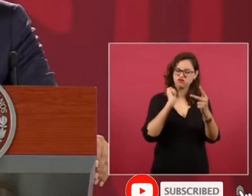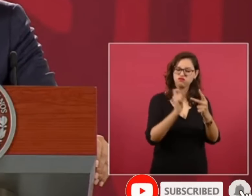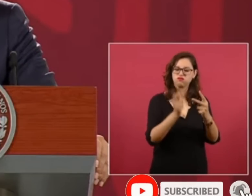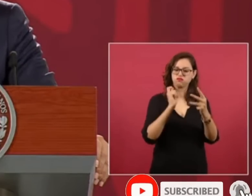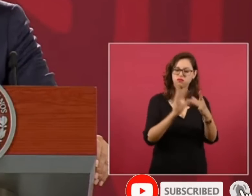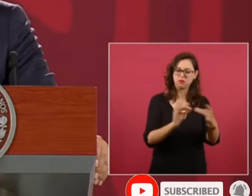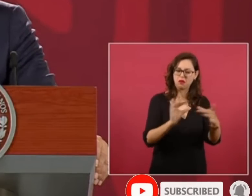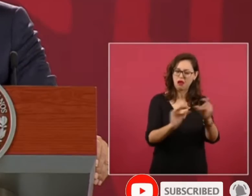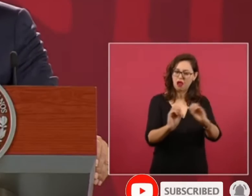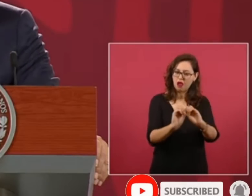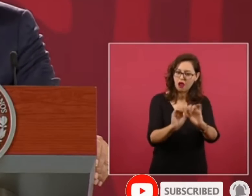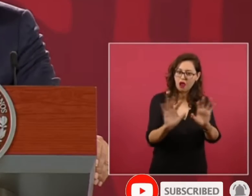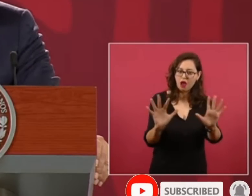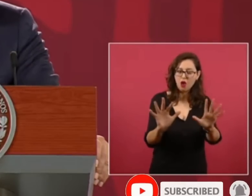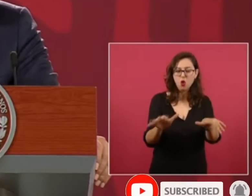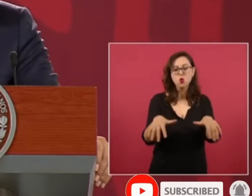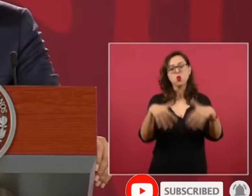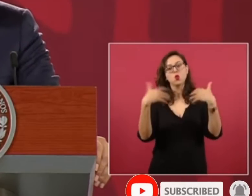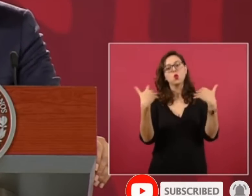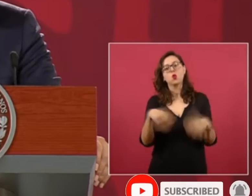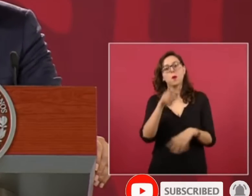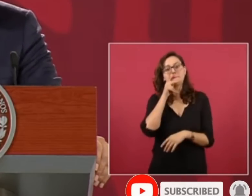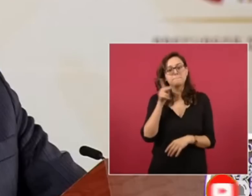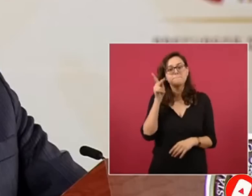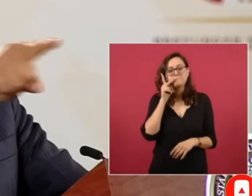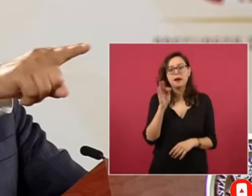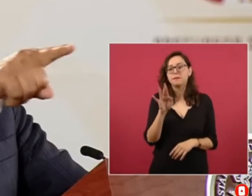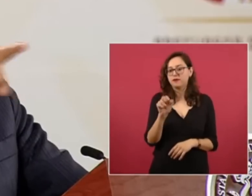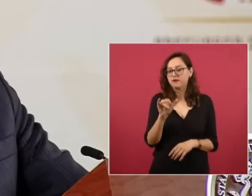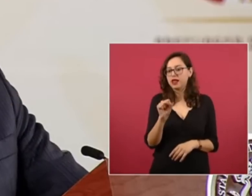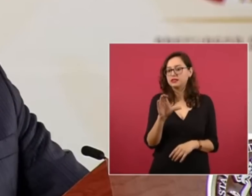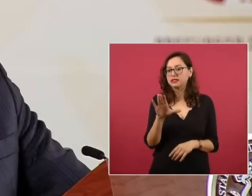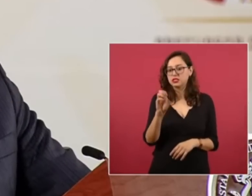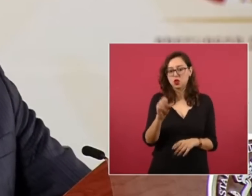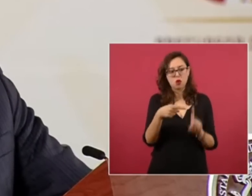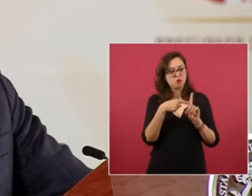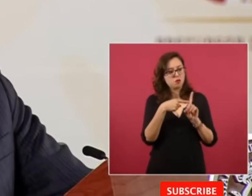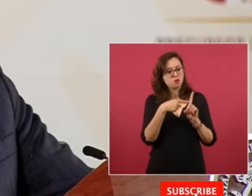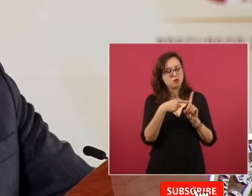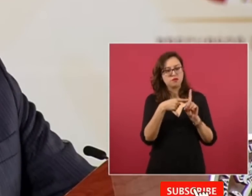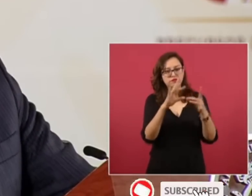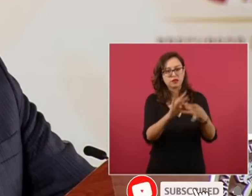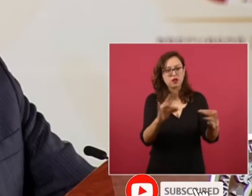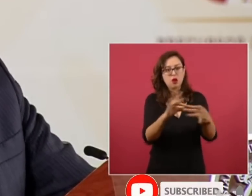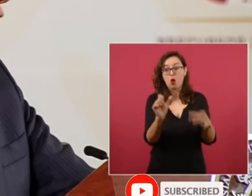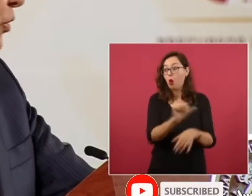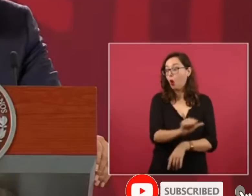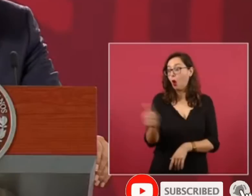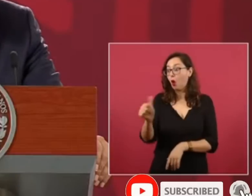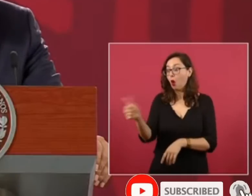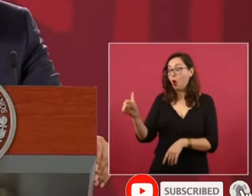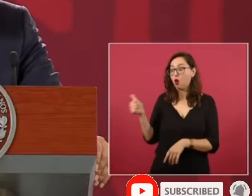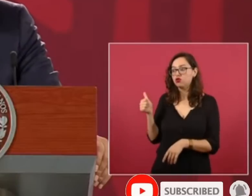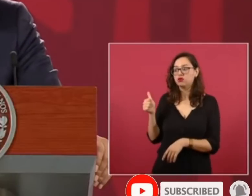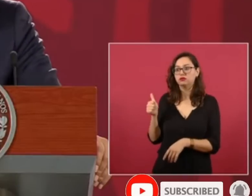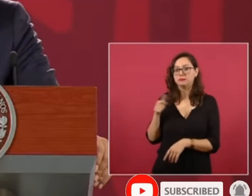lo hizo el Papa Francisco en esa visita. pero como no les